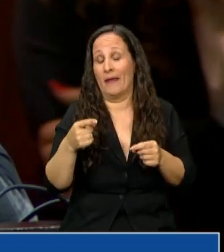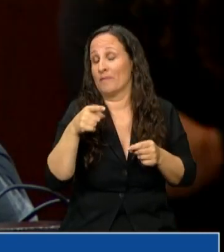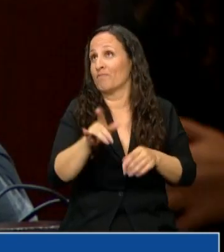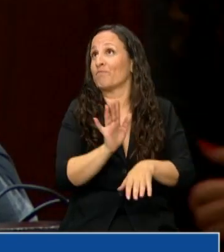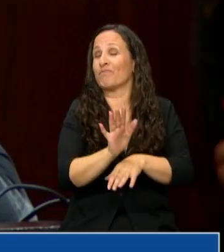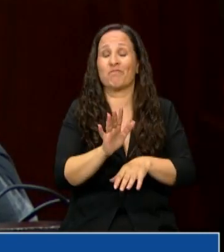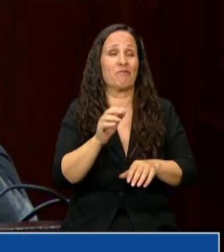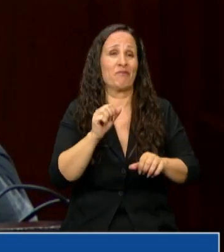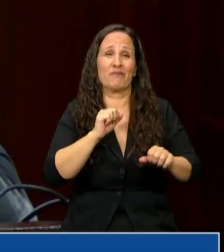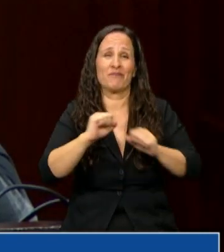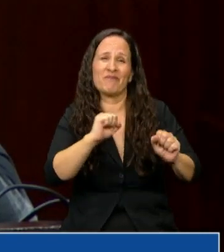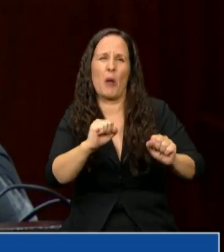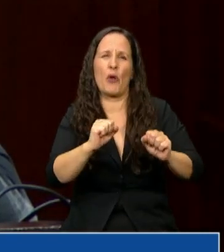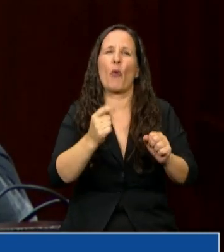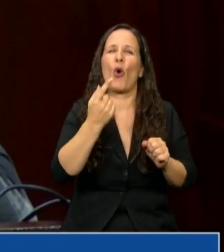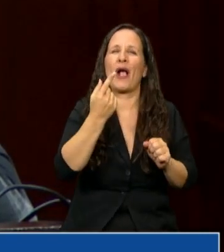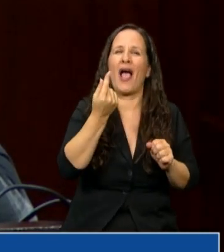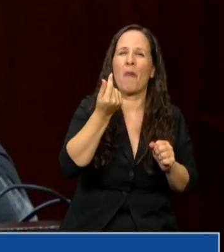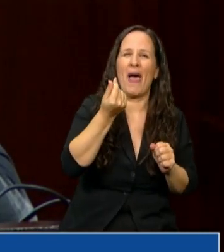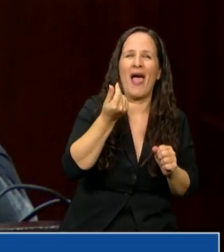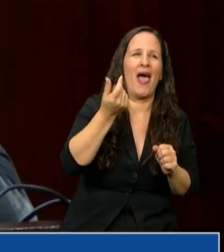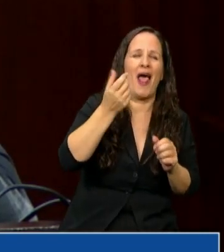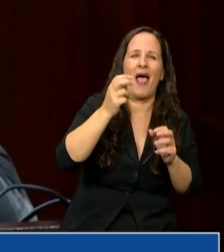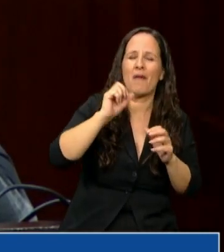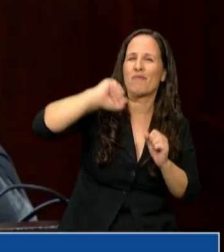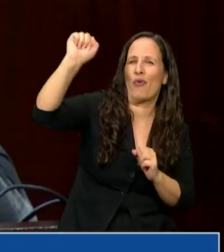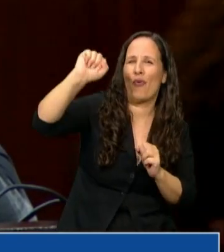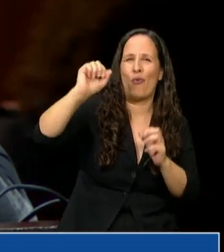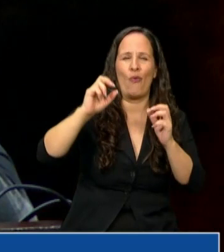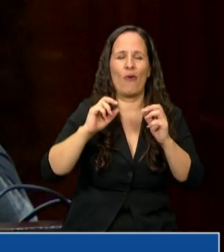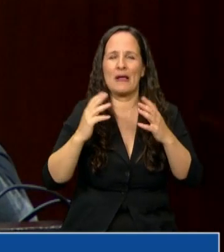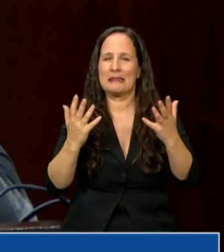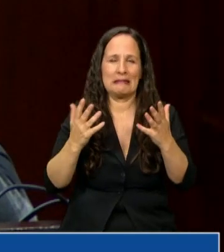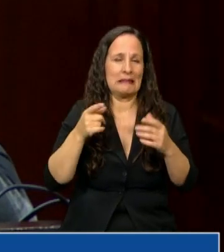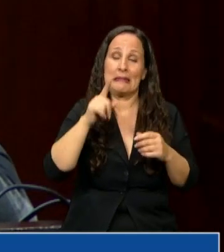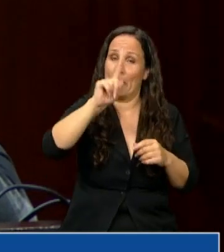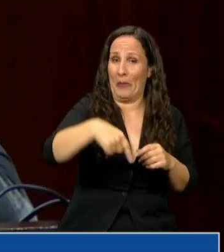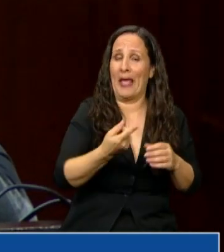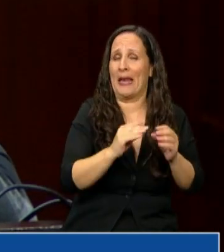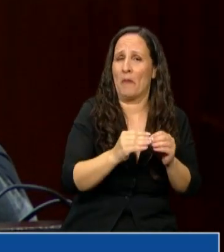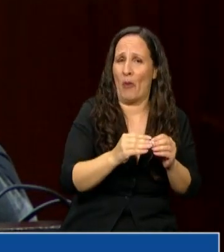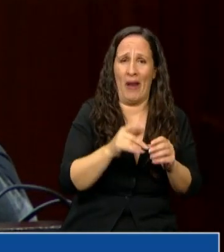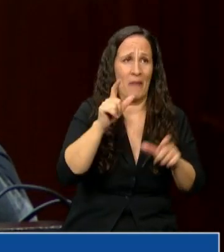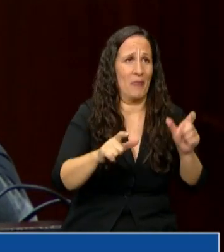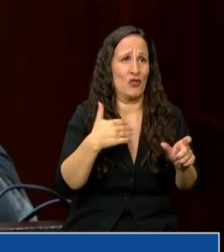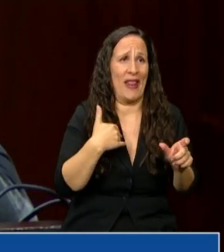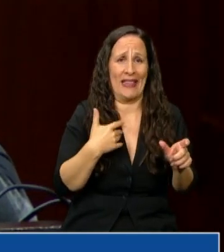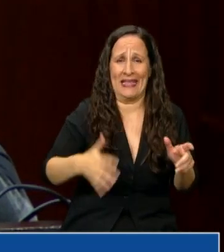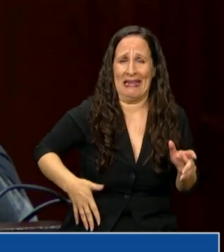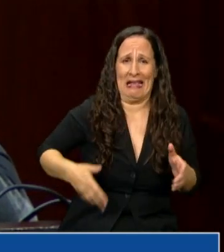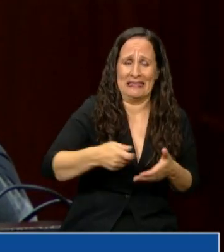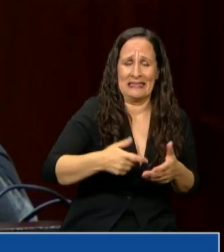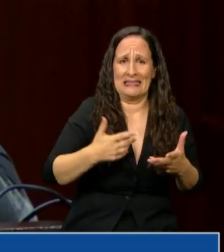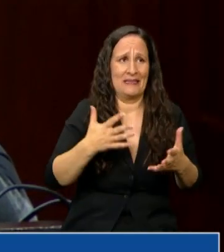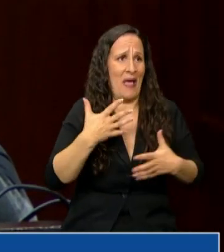financiero y electoral que busca inestabilidad, que afecta también el bolsillo de los argentinos y las argentinas, genera